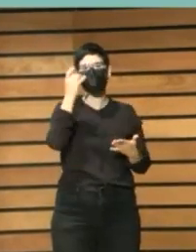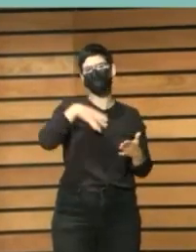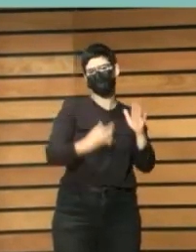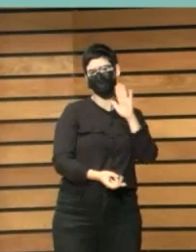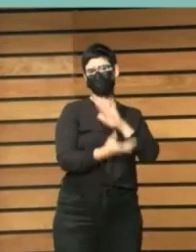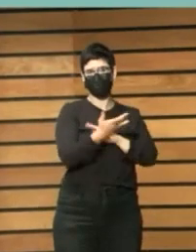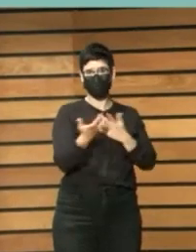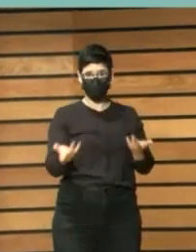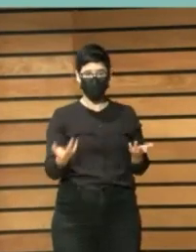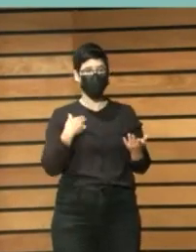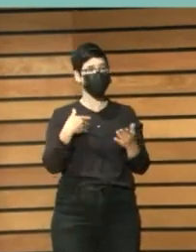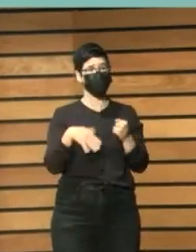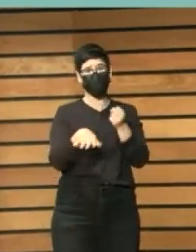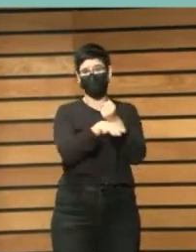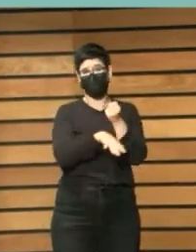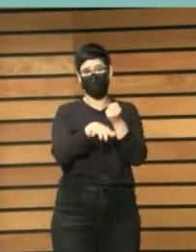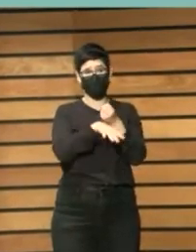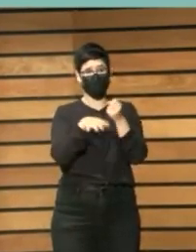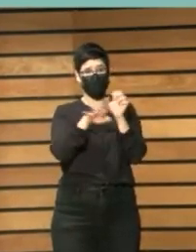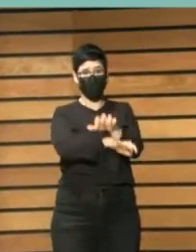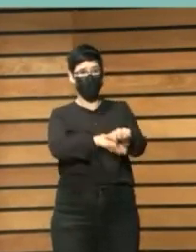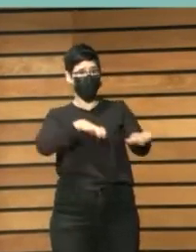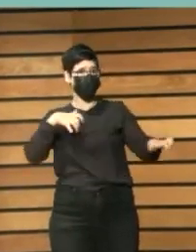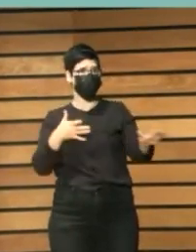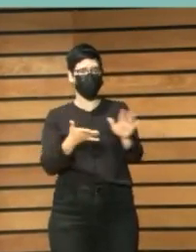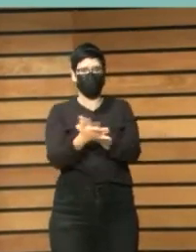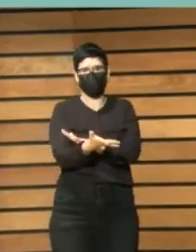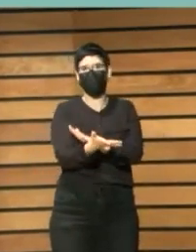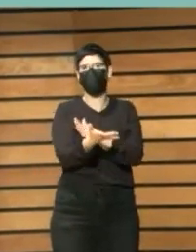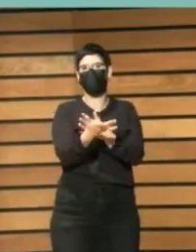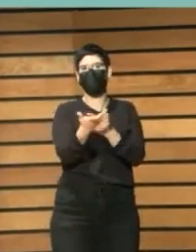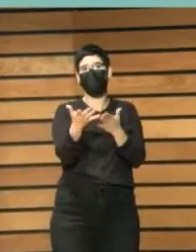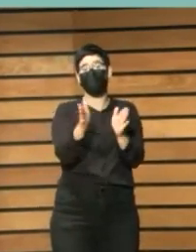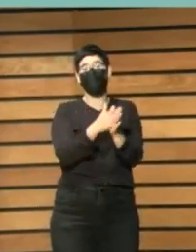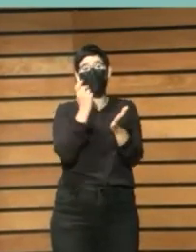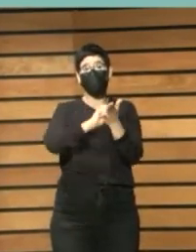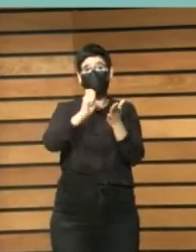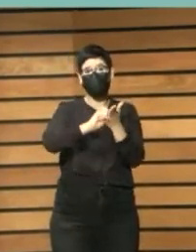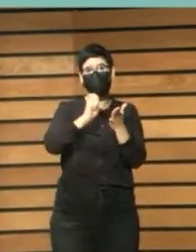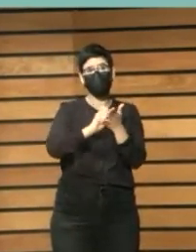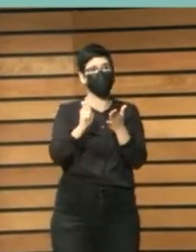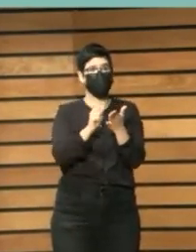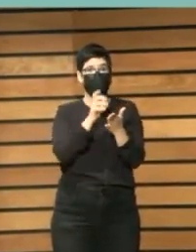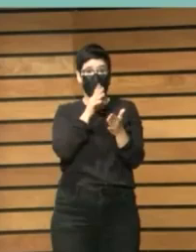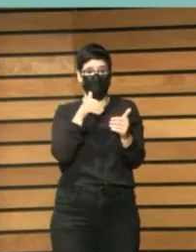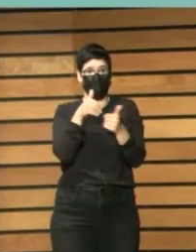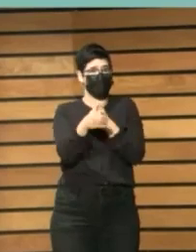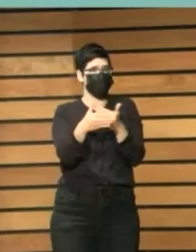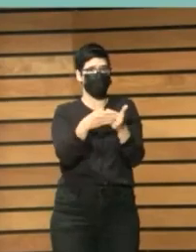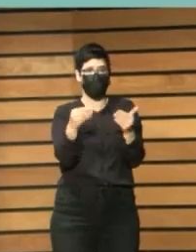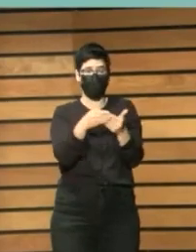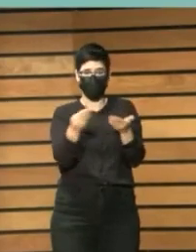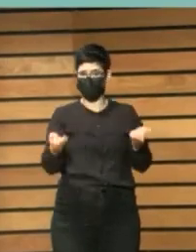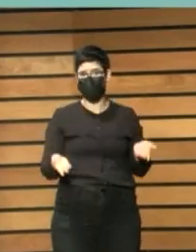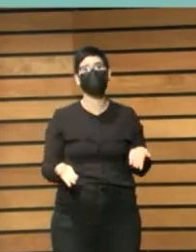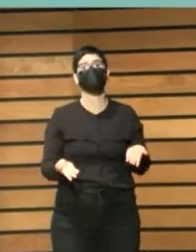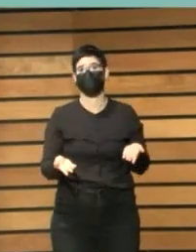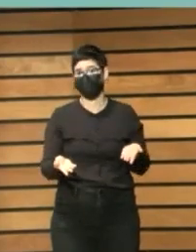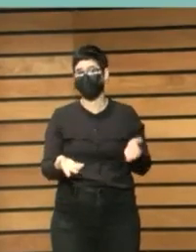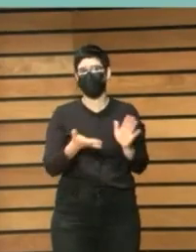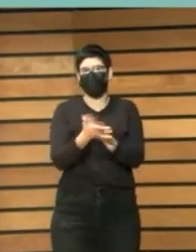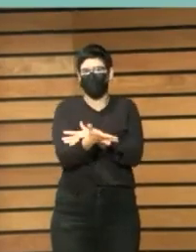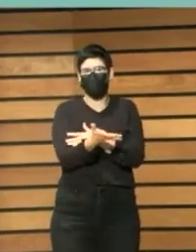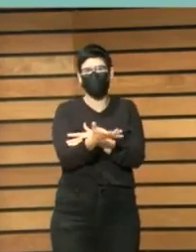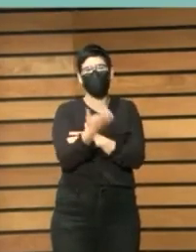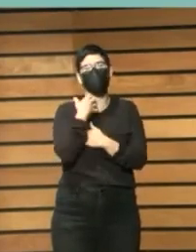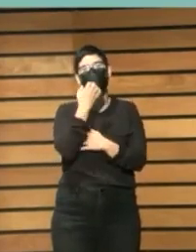relato de uso instantáneo. Por lo tanto ellos no sólo en el caso de